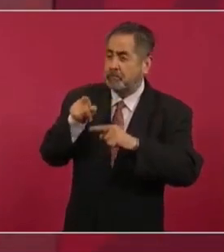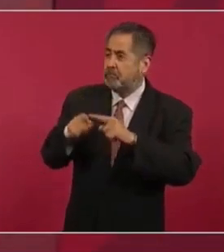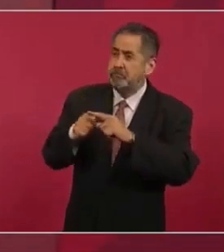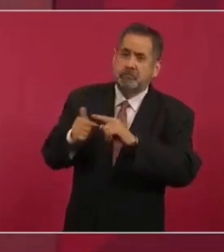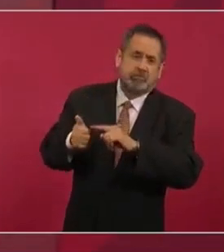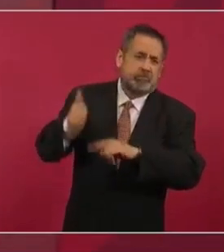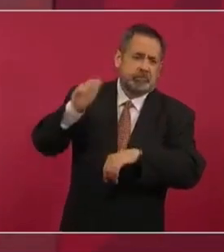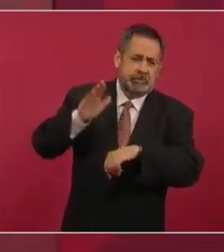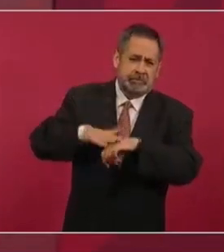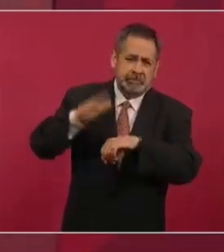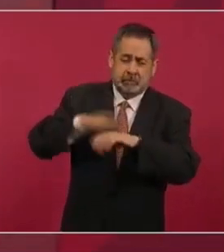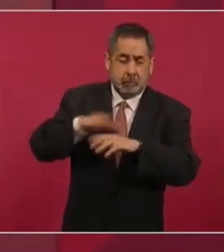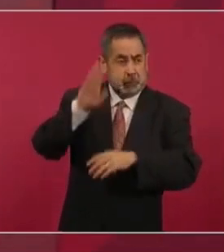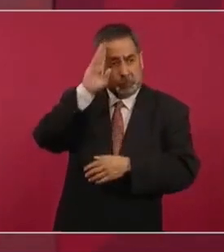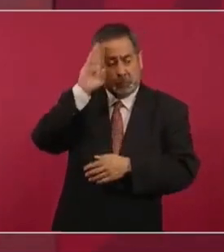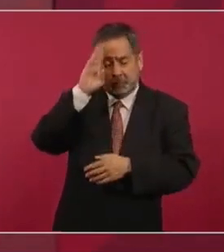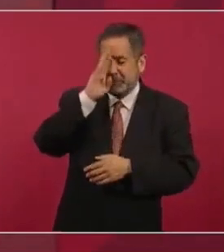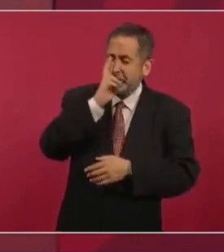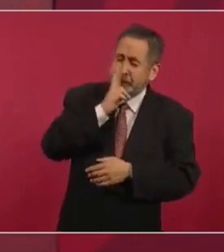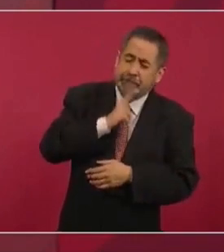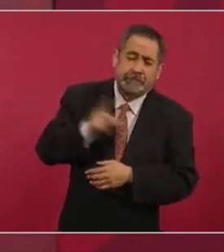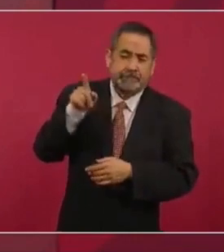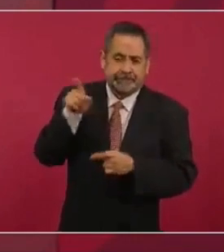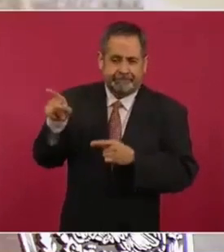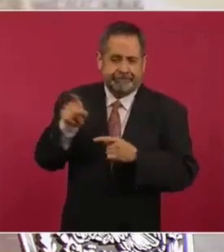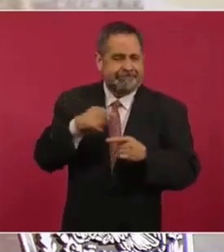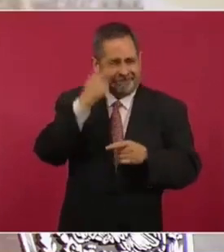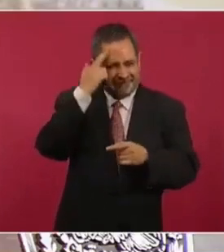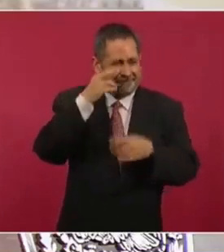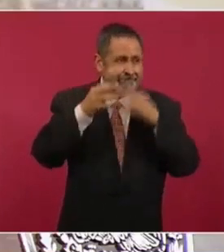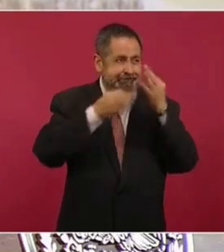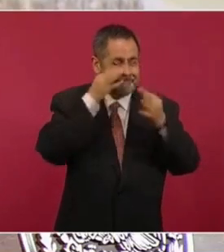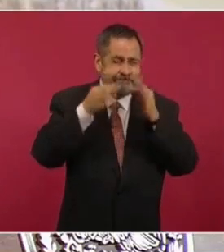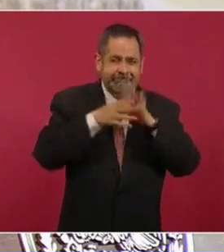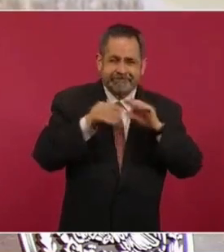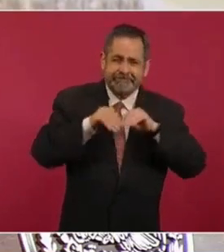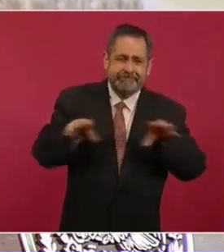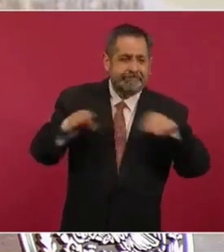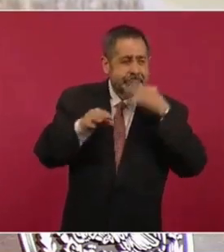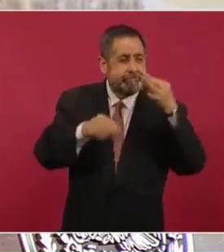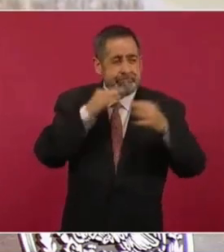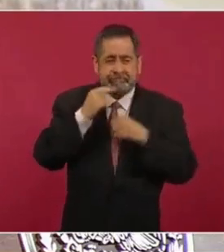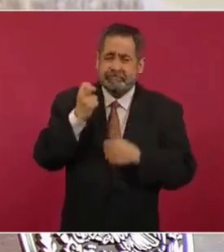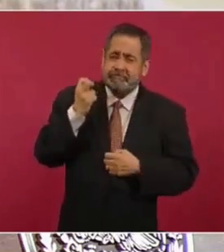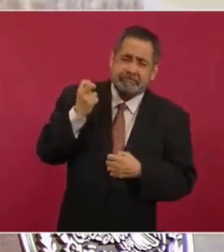supremo con lo mediático.